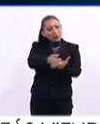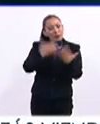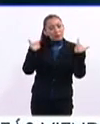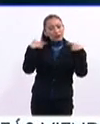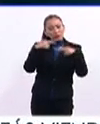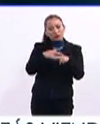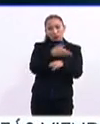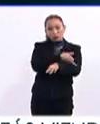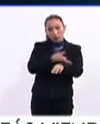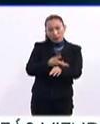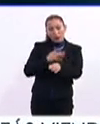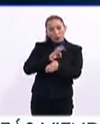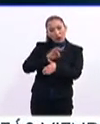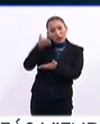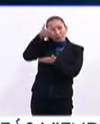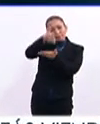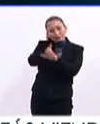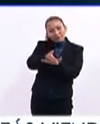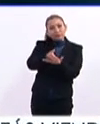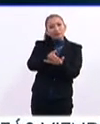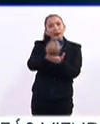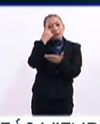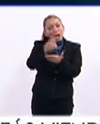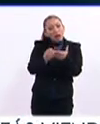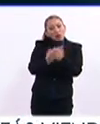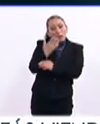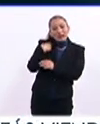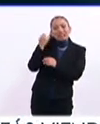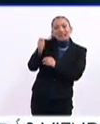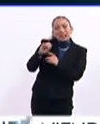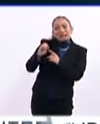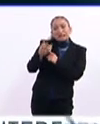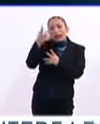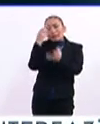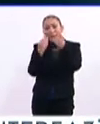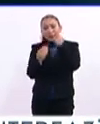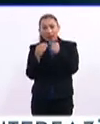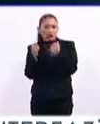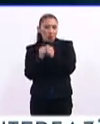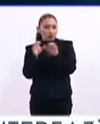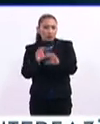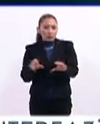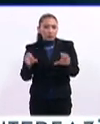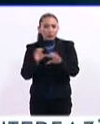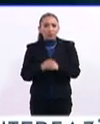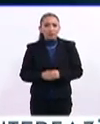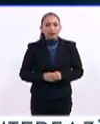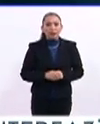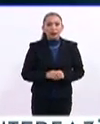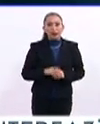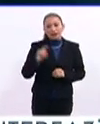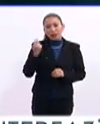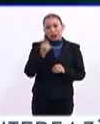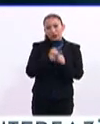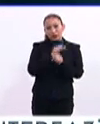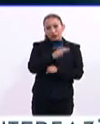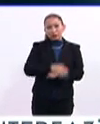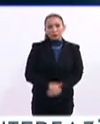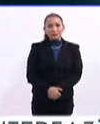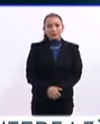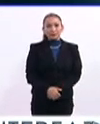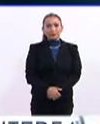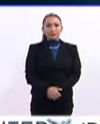familias tener el acceso a nuevas situaciones de aprendizaje basados en las tecnologías de la información.